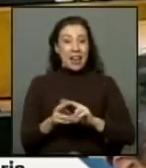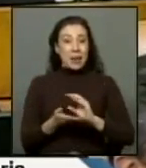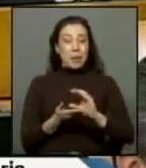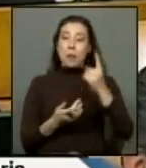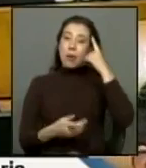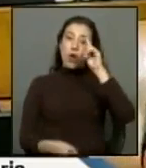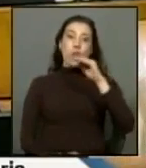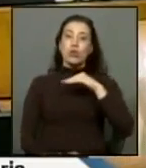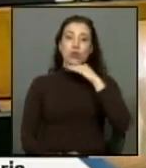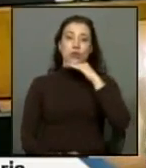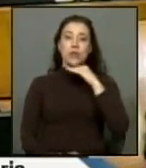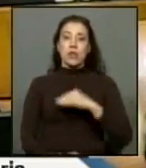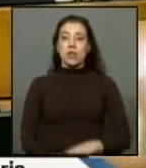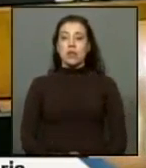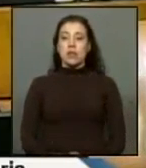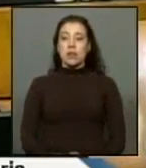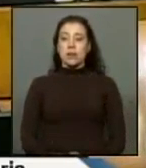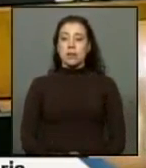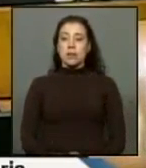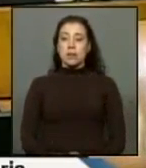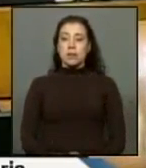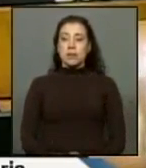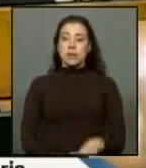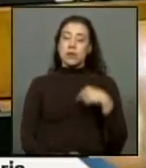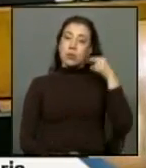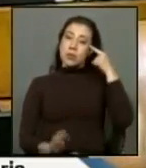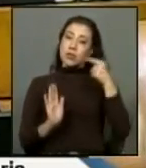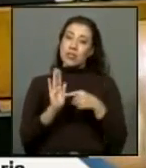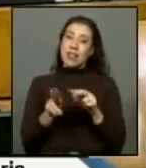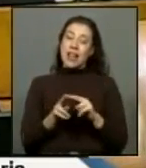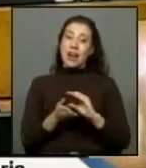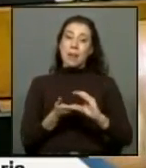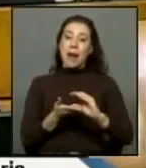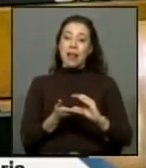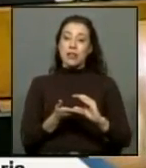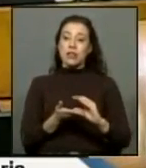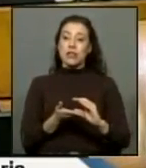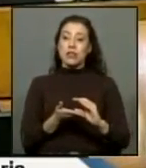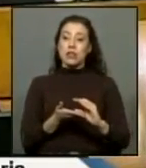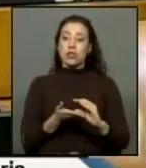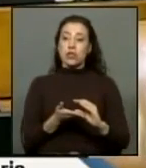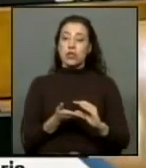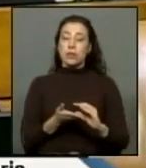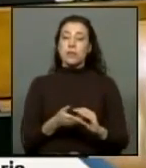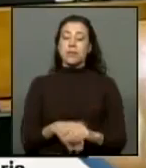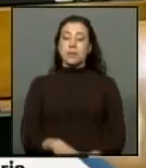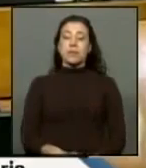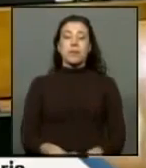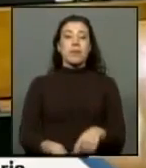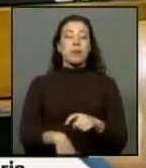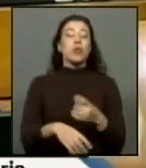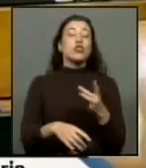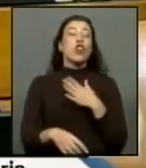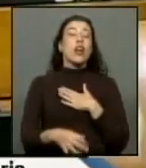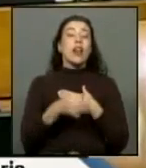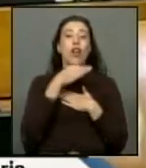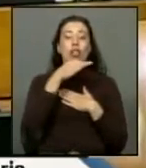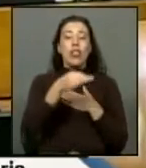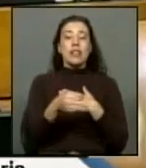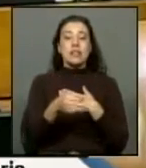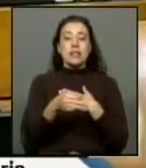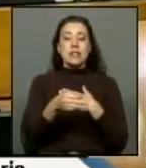eso no es suficiente creo que esto es una remanación más tiempo señor diputado gracias presidente solo señalo